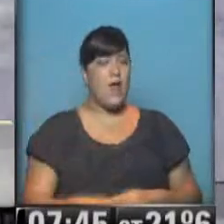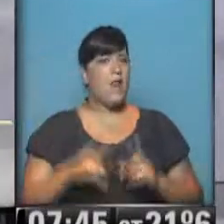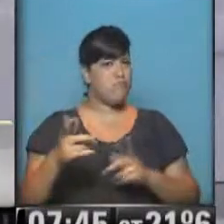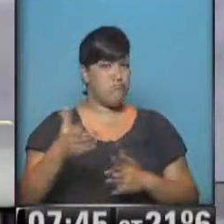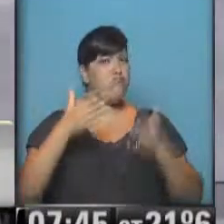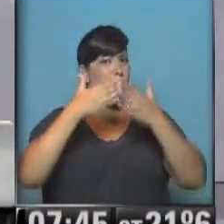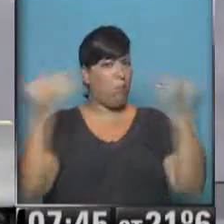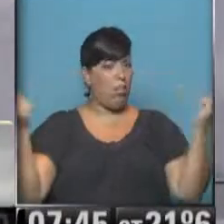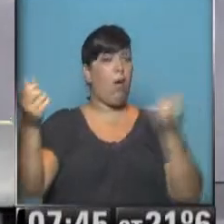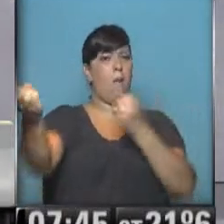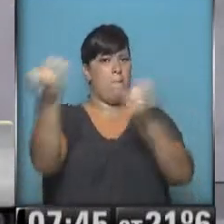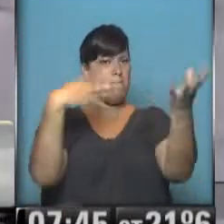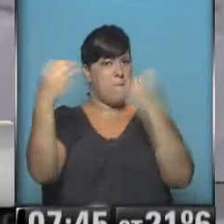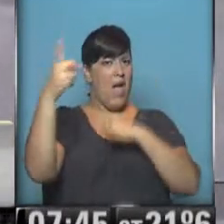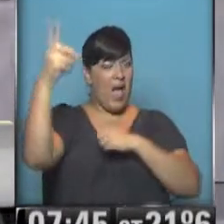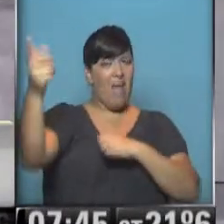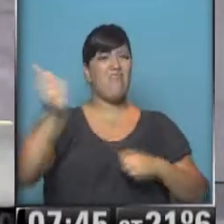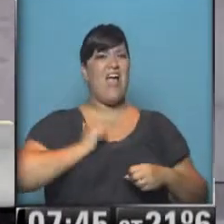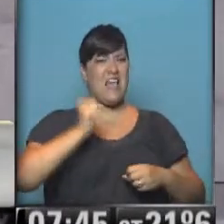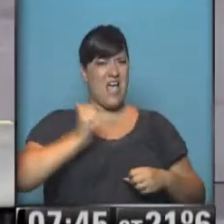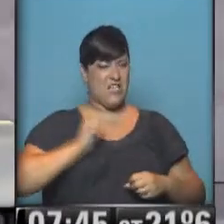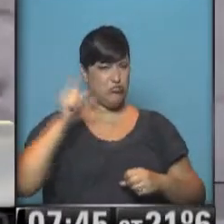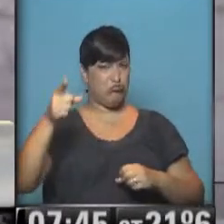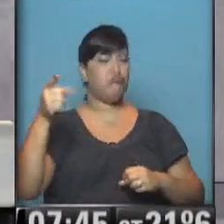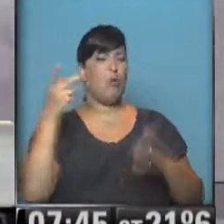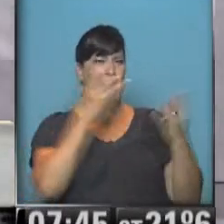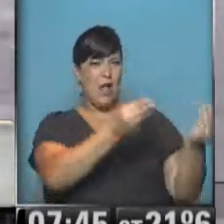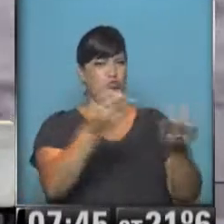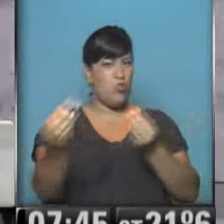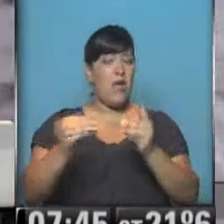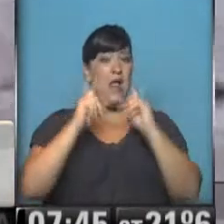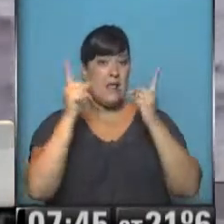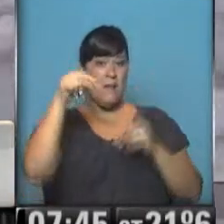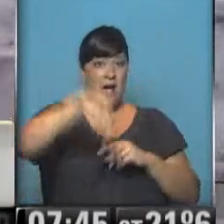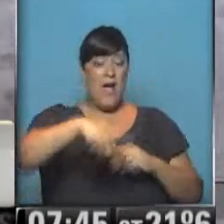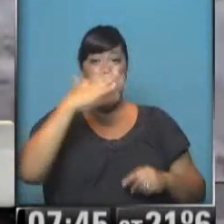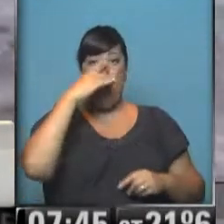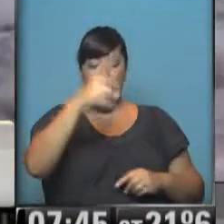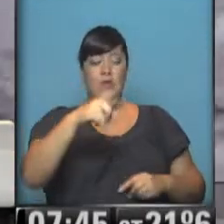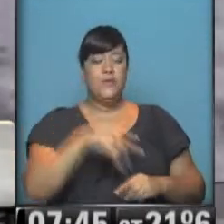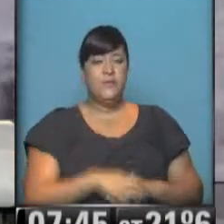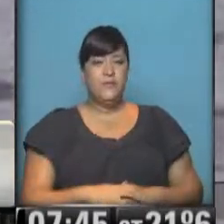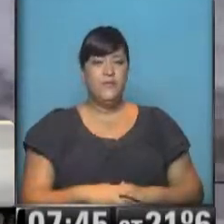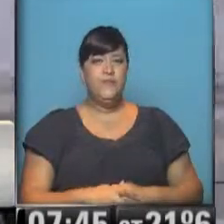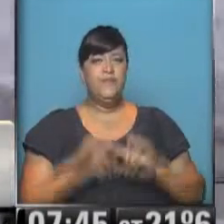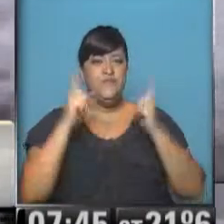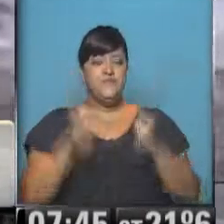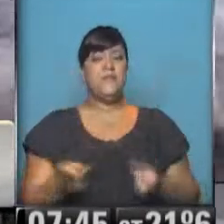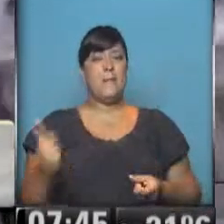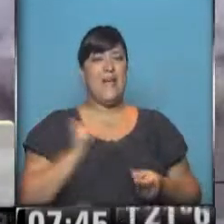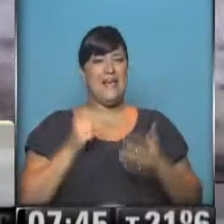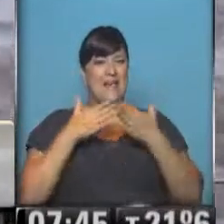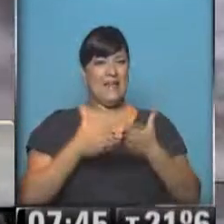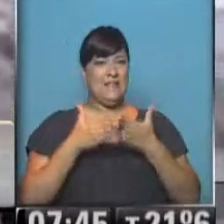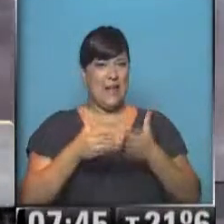rápidamente el envío de fuerzas del ejército que tienen asiento aquí en la provincia de Córdoba y también de gendarmería que tienen